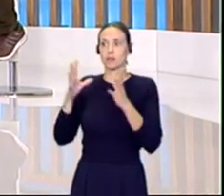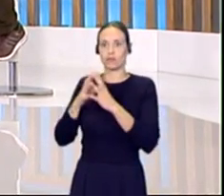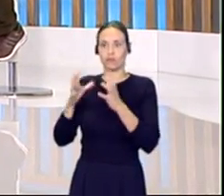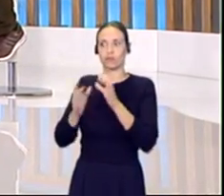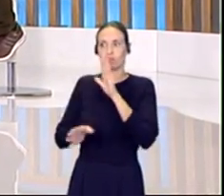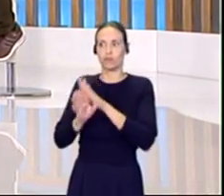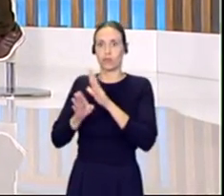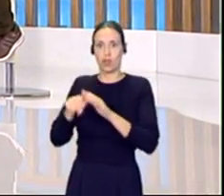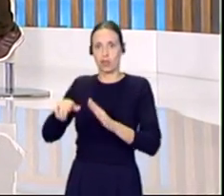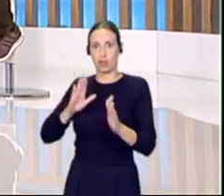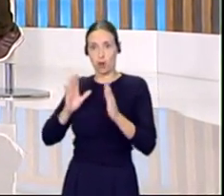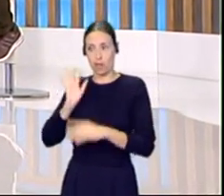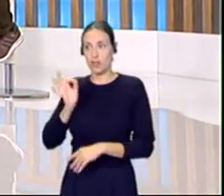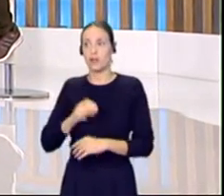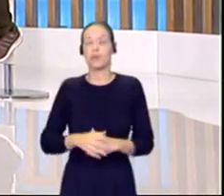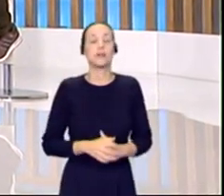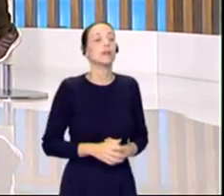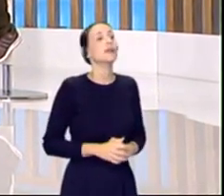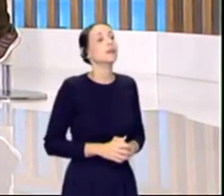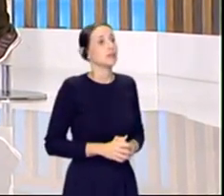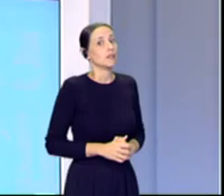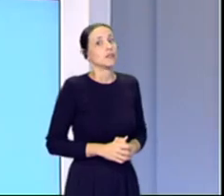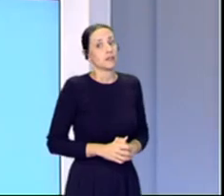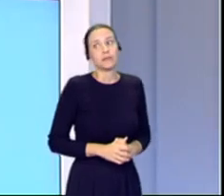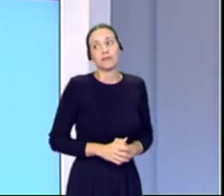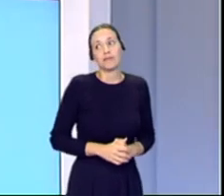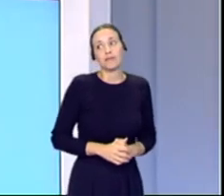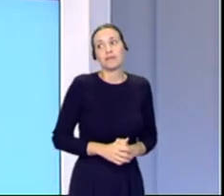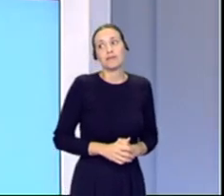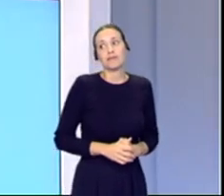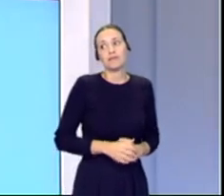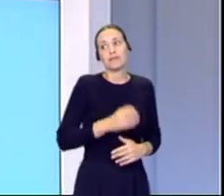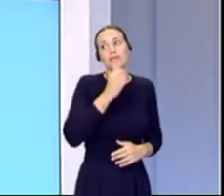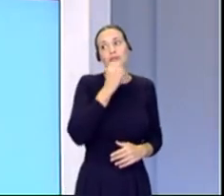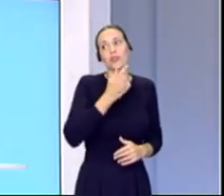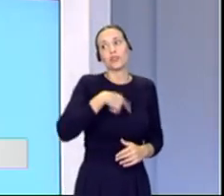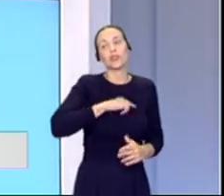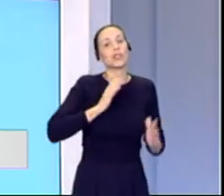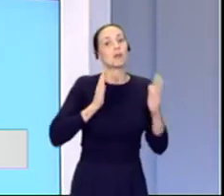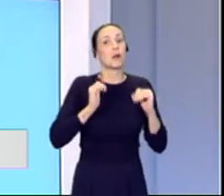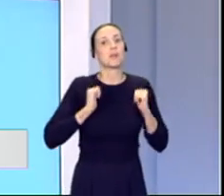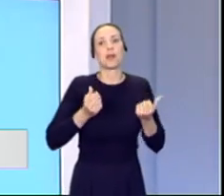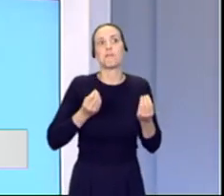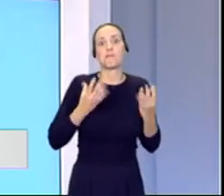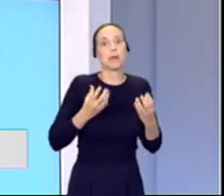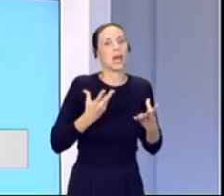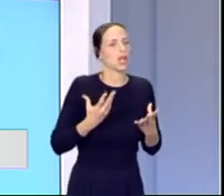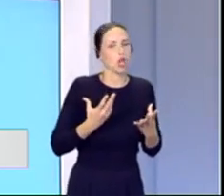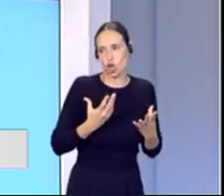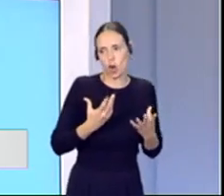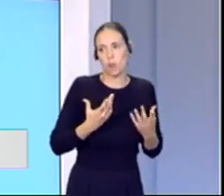en esta temporada. Bueno, la verdad que no hemos empezado la temporada con el mejor pie, pero vamos a seguir luchando para